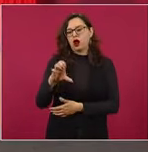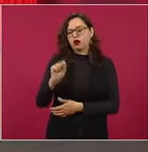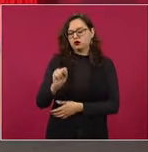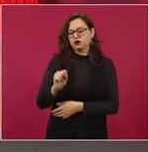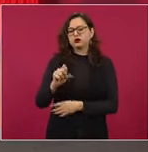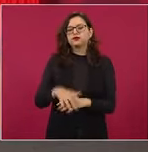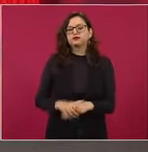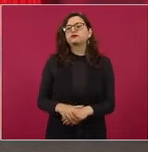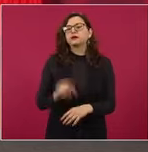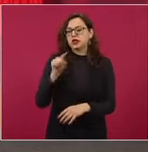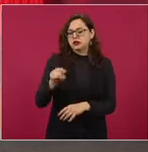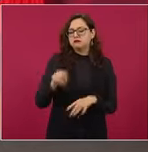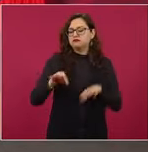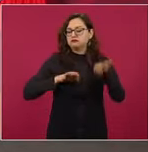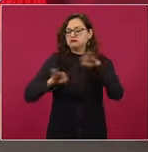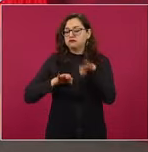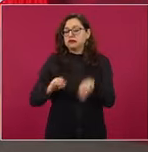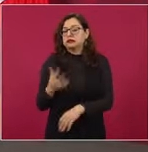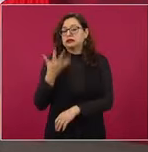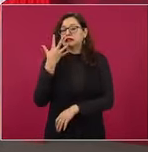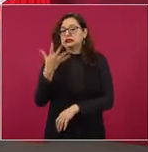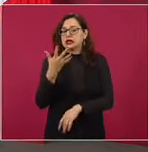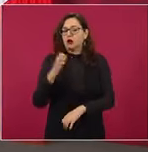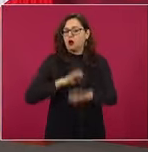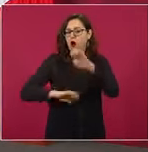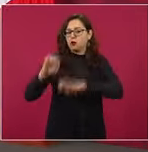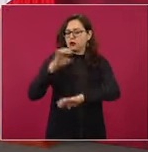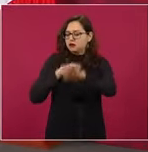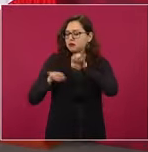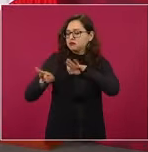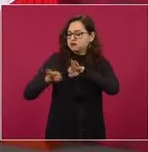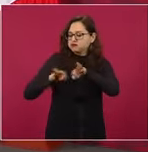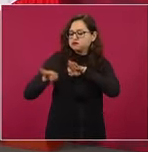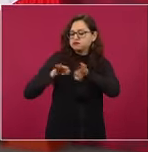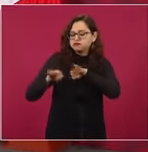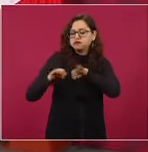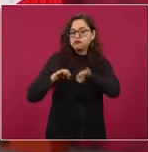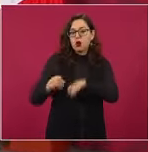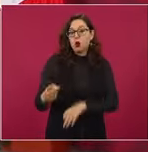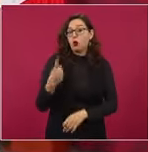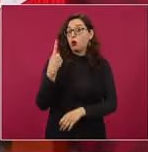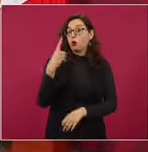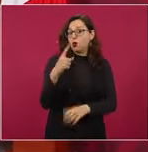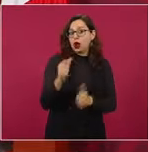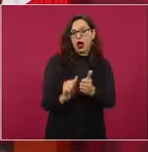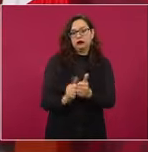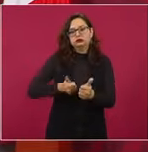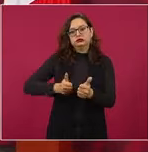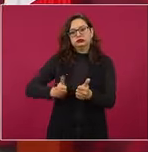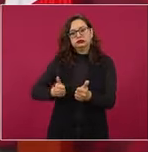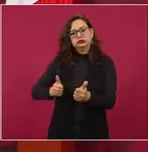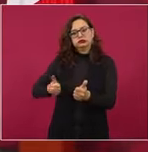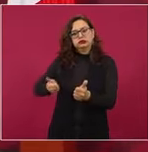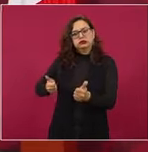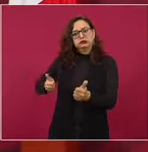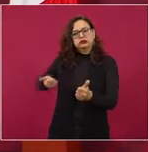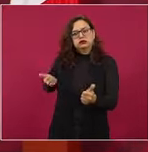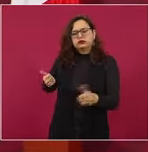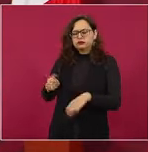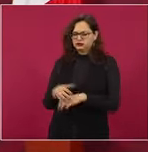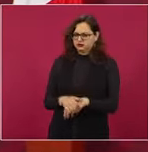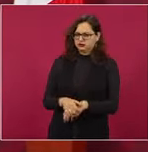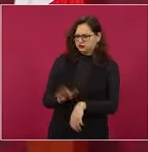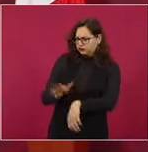estaba quedando y les dijimos, vamos, adelante,